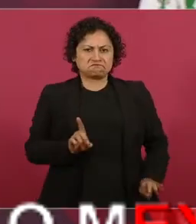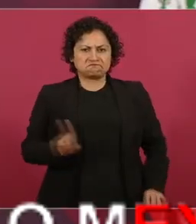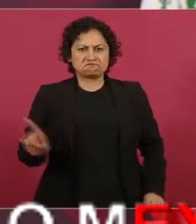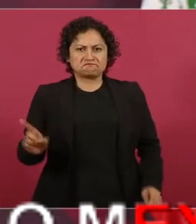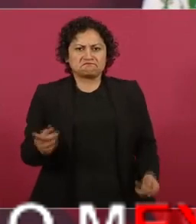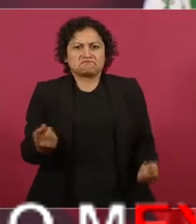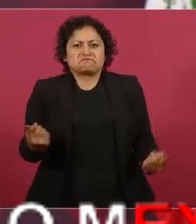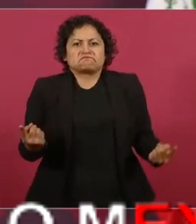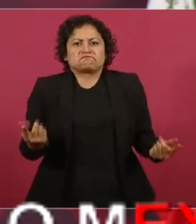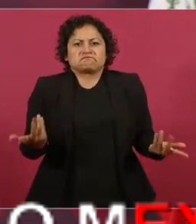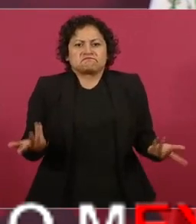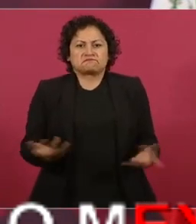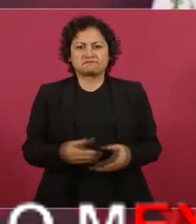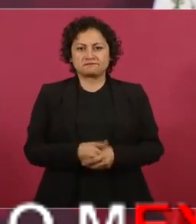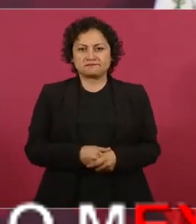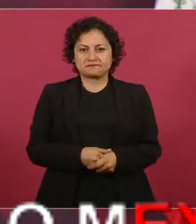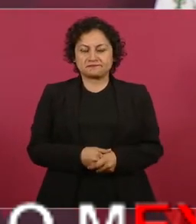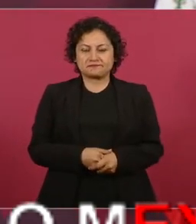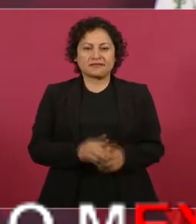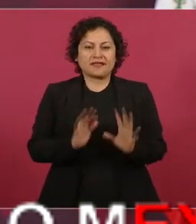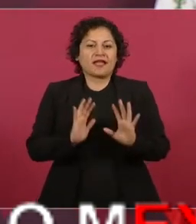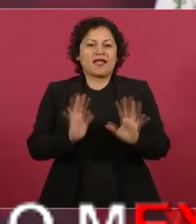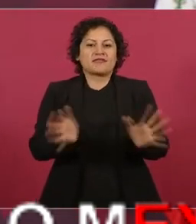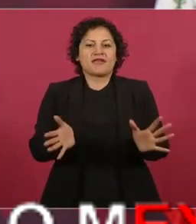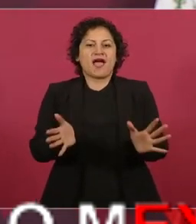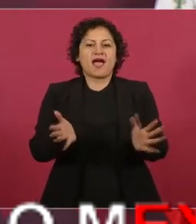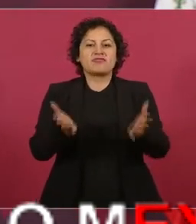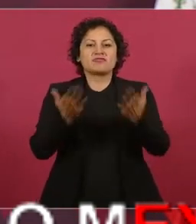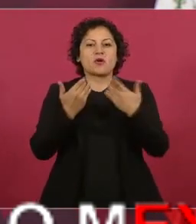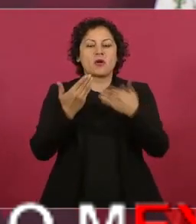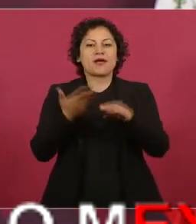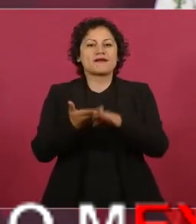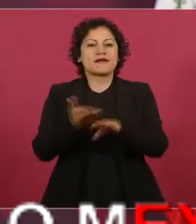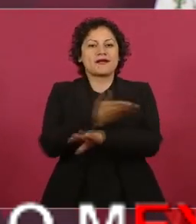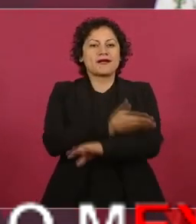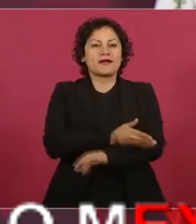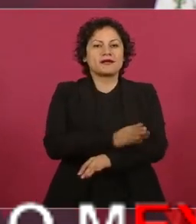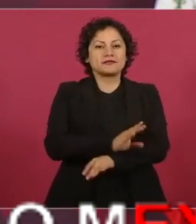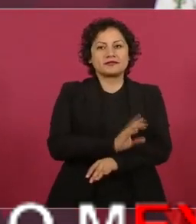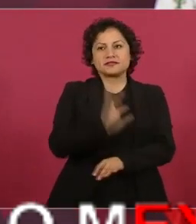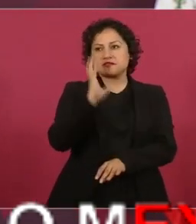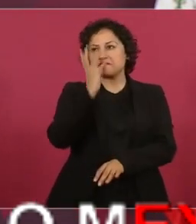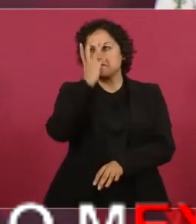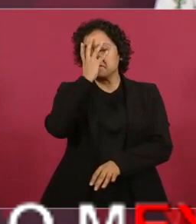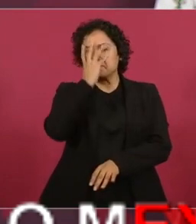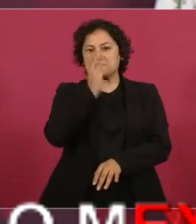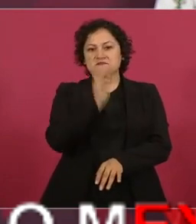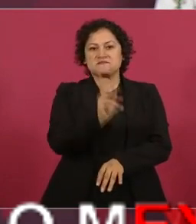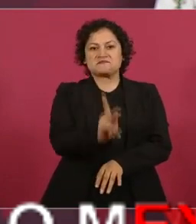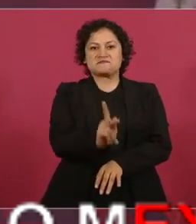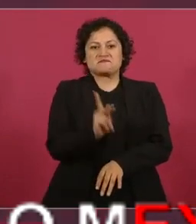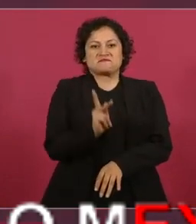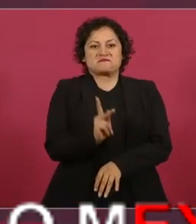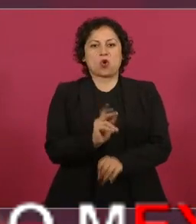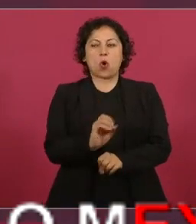se acaba la simulación es que eso hacía mucho daño